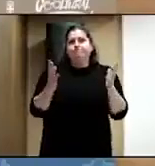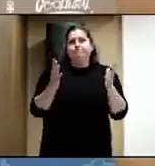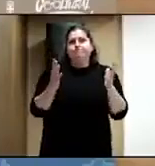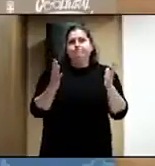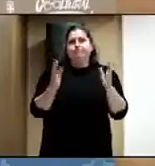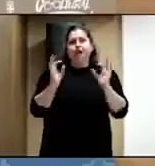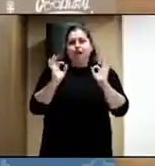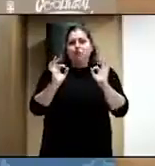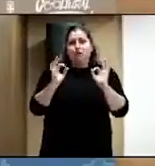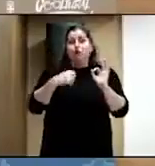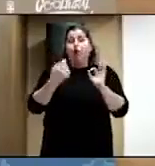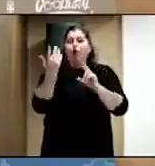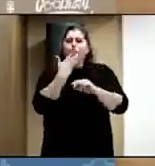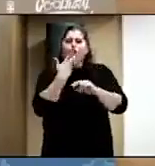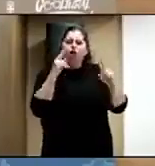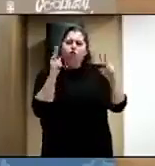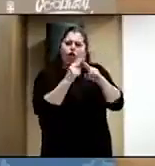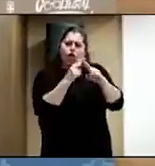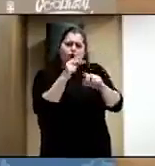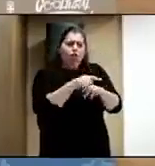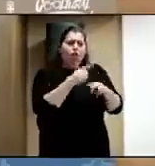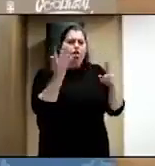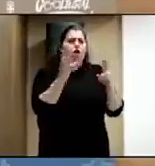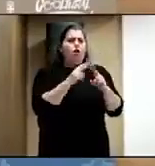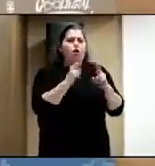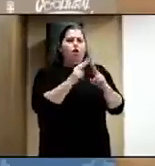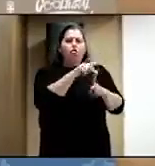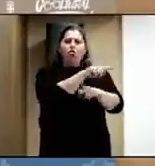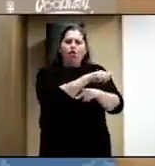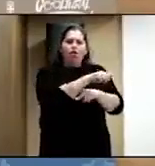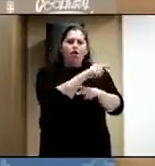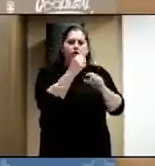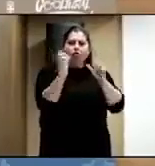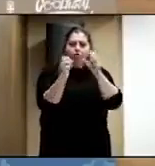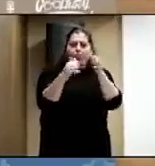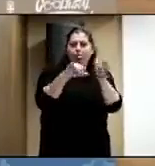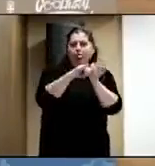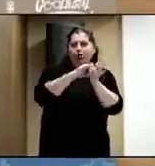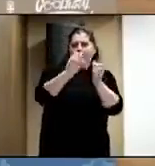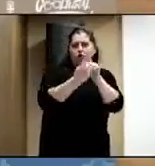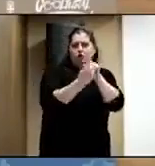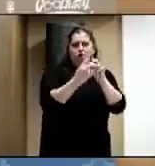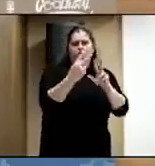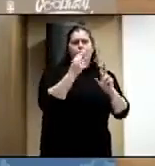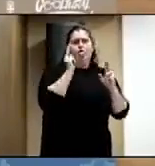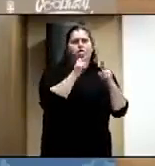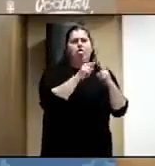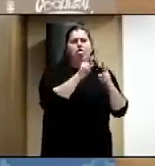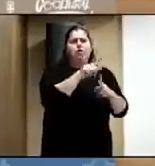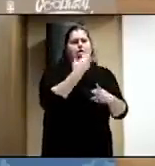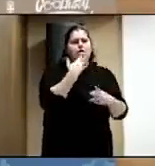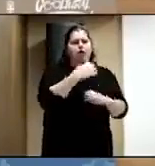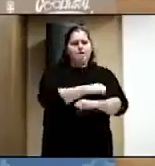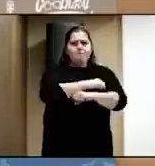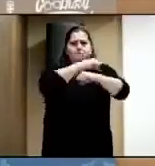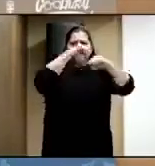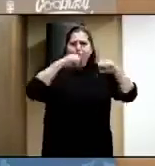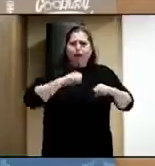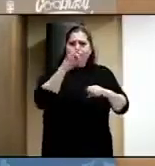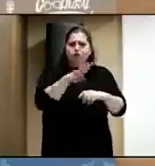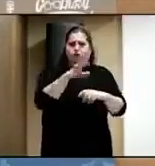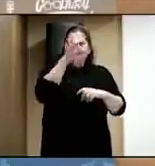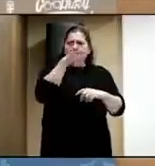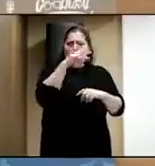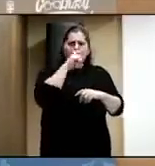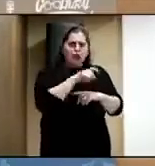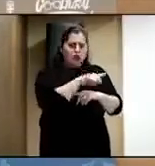cuando la conoces de cerca te das cuenta que la madurez que desprende a esos 14, 15 años, pues